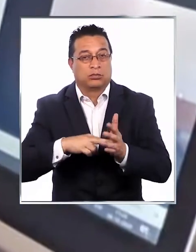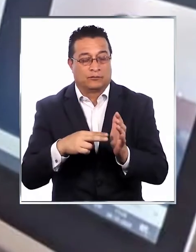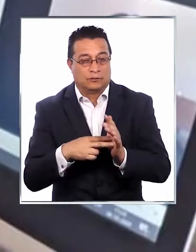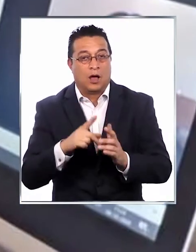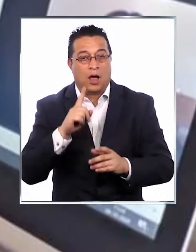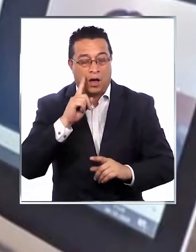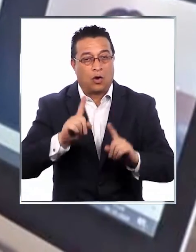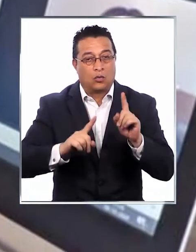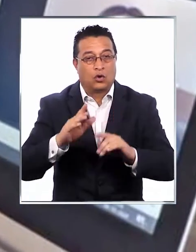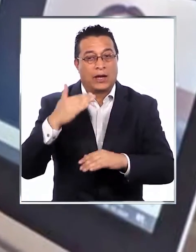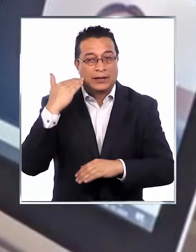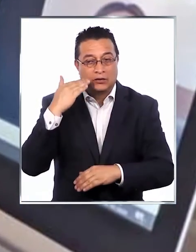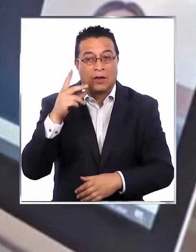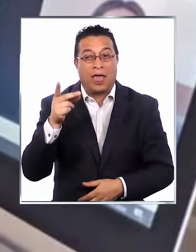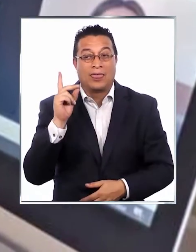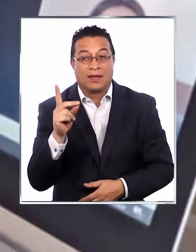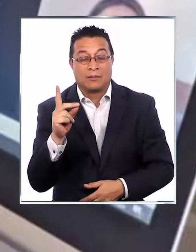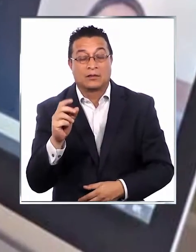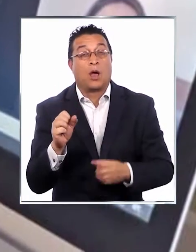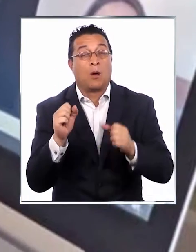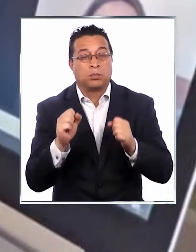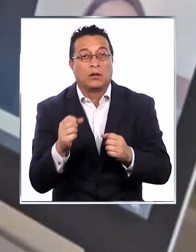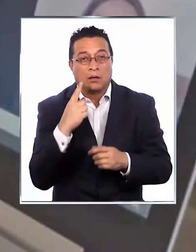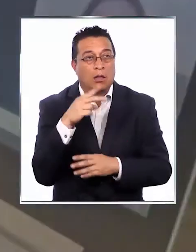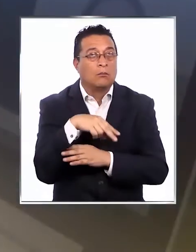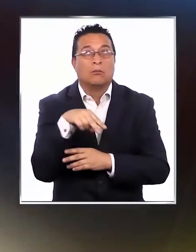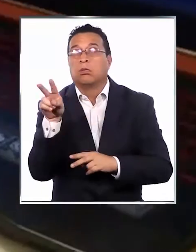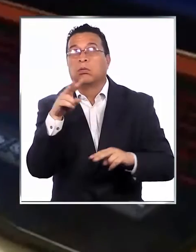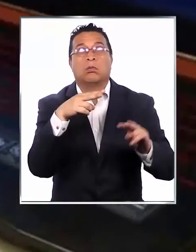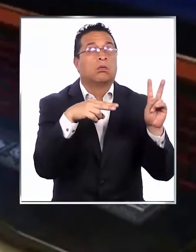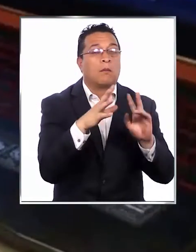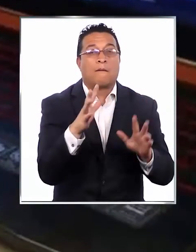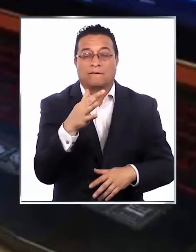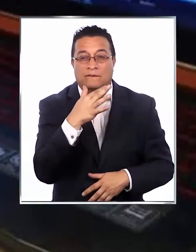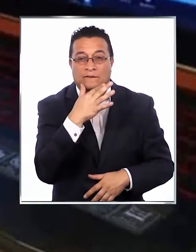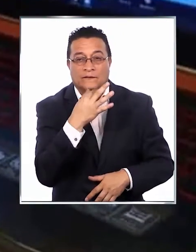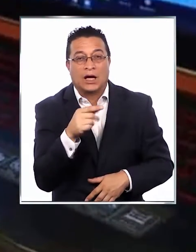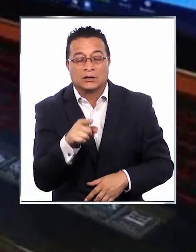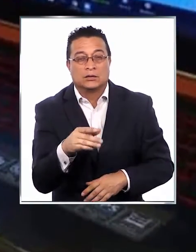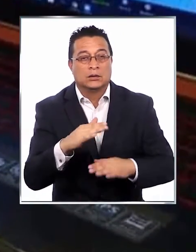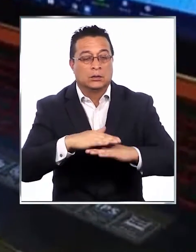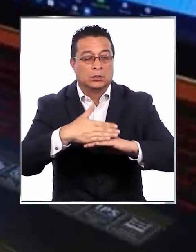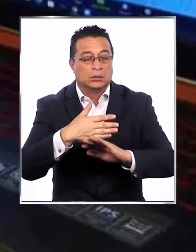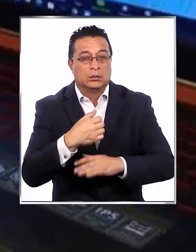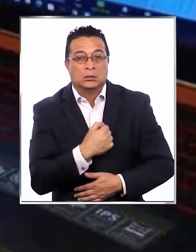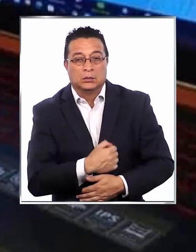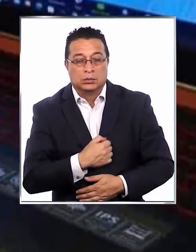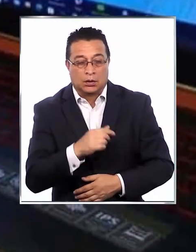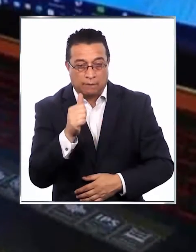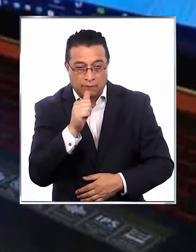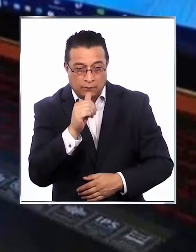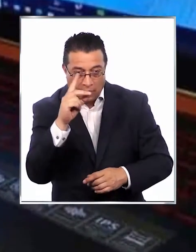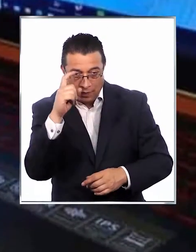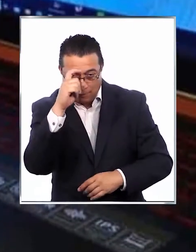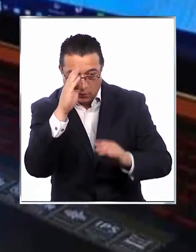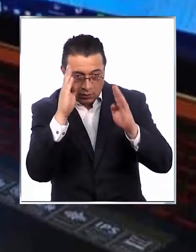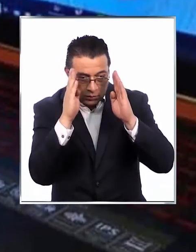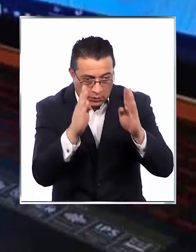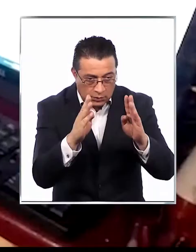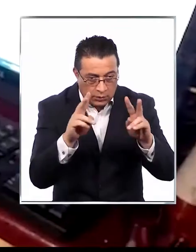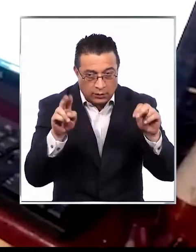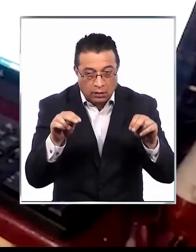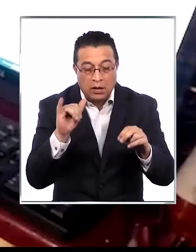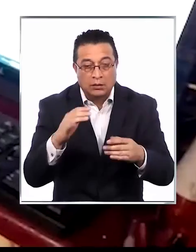complejidad, pues hay niños con discapacidad que pueden distraerse fácilmente con este sistema. Les cuesta concentrarse en las